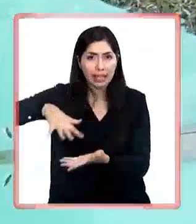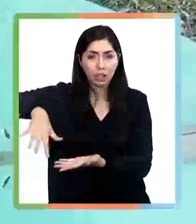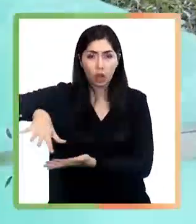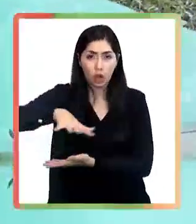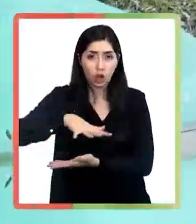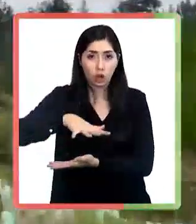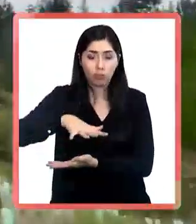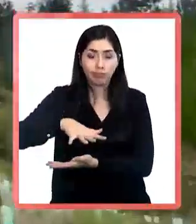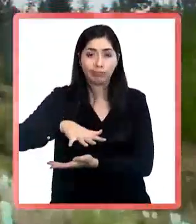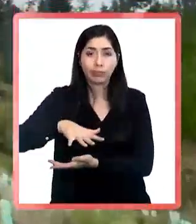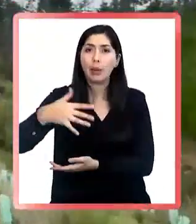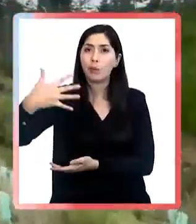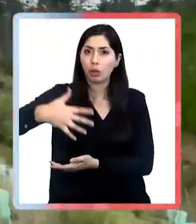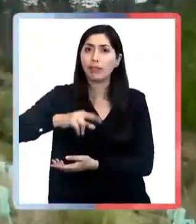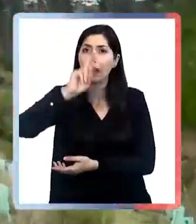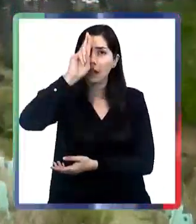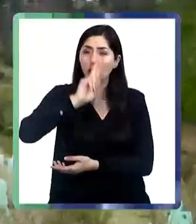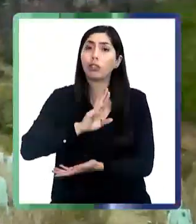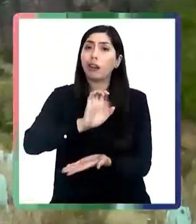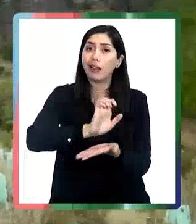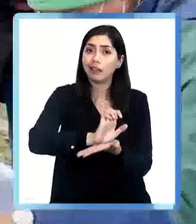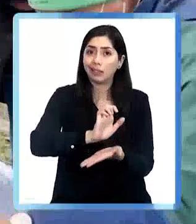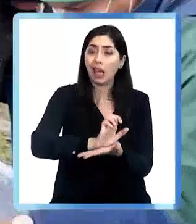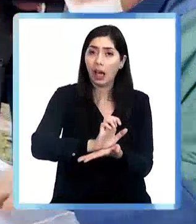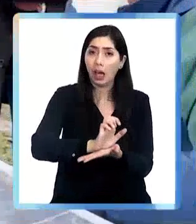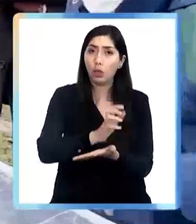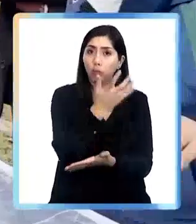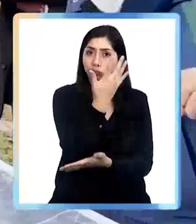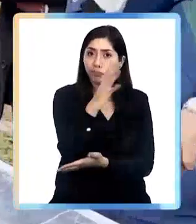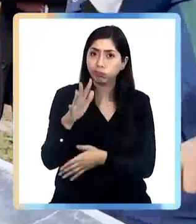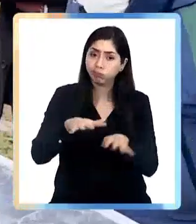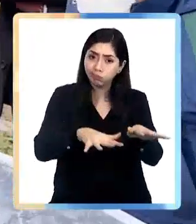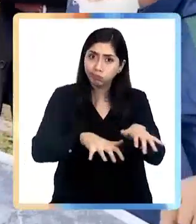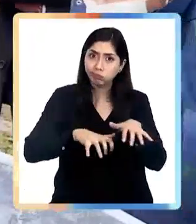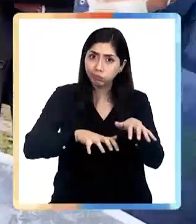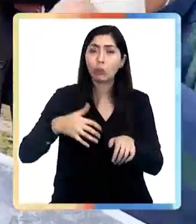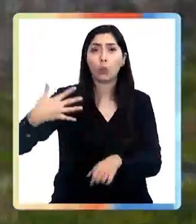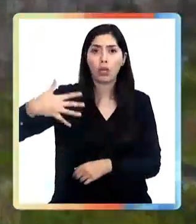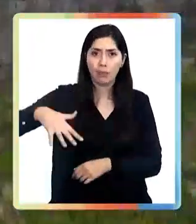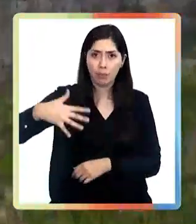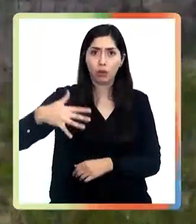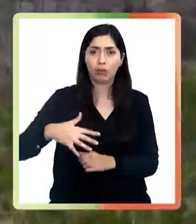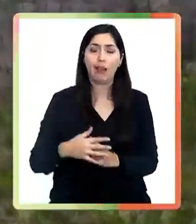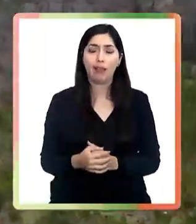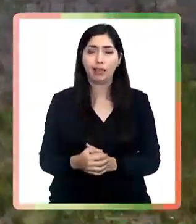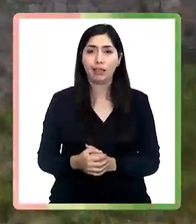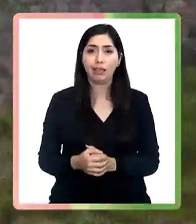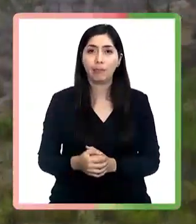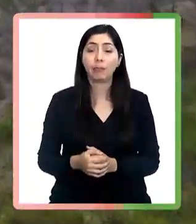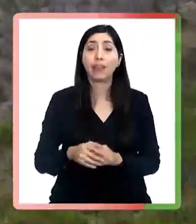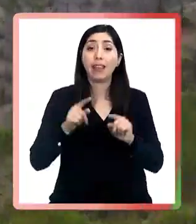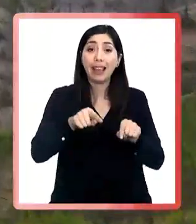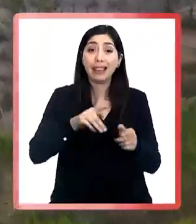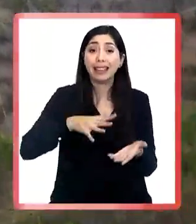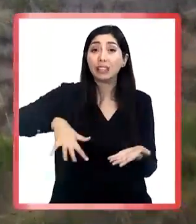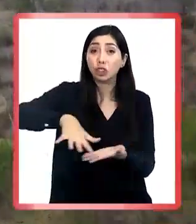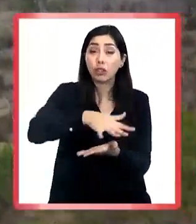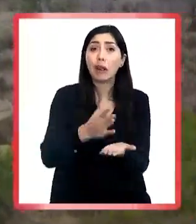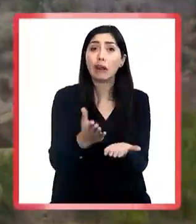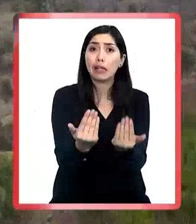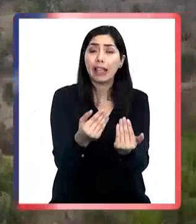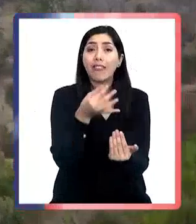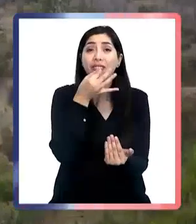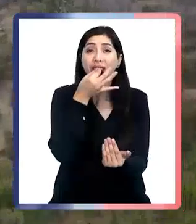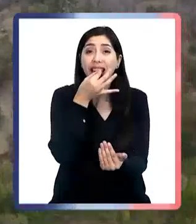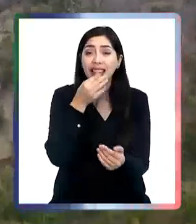Relevar el rol del Estado en la industria silva agropecuaria es fundamental, si se requiere señalan que estas zonas recuperen